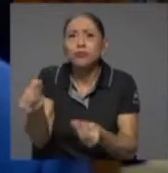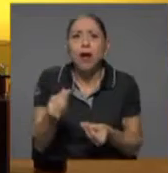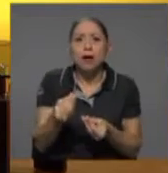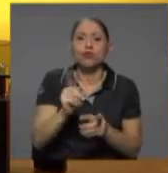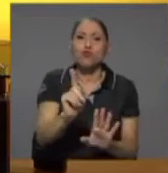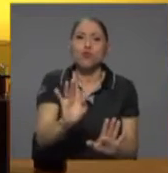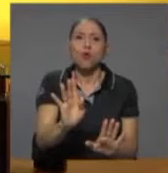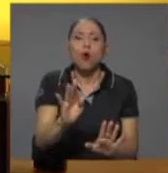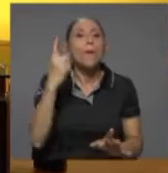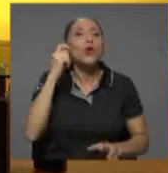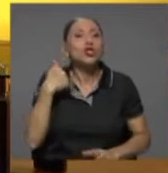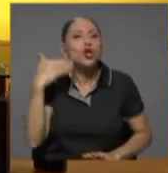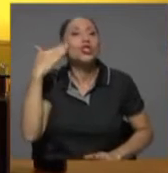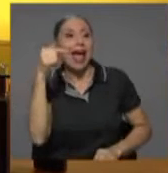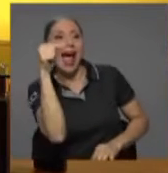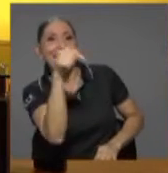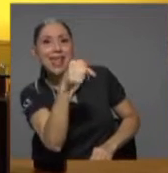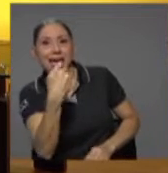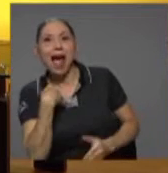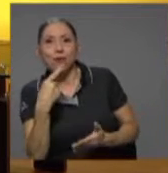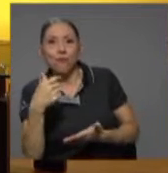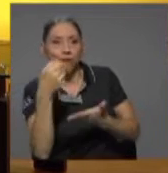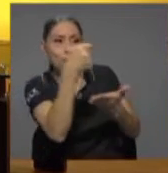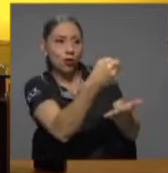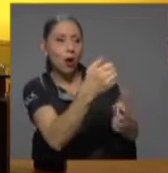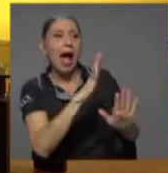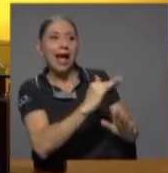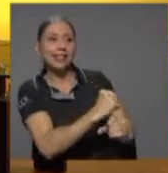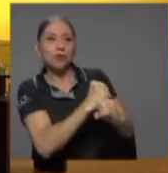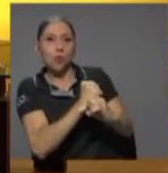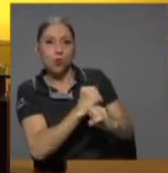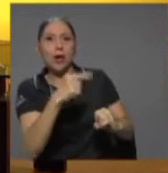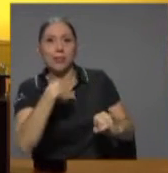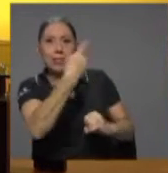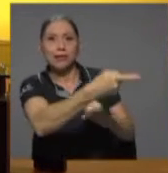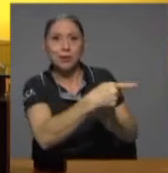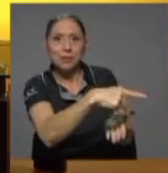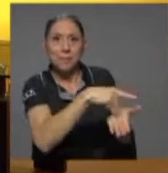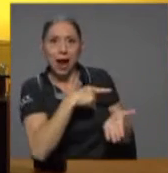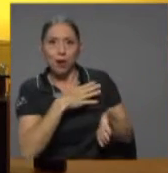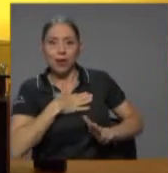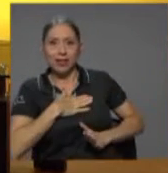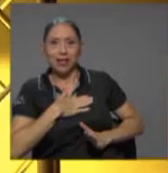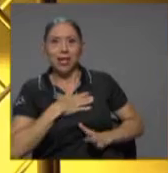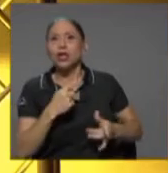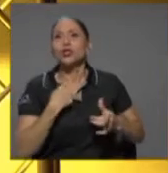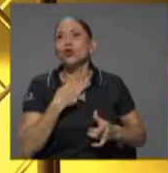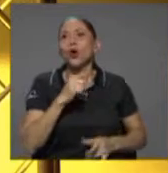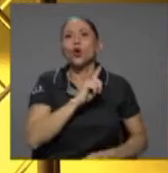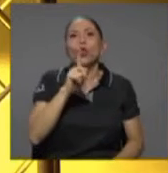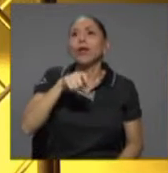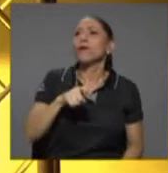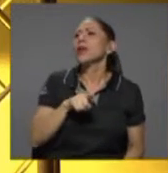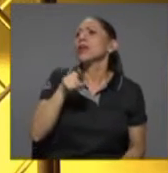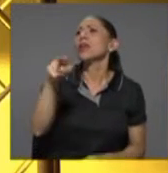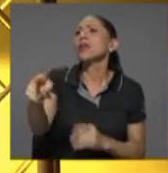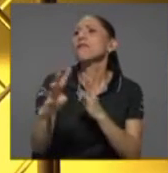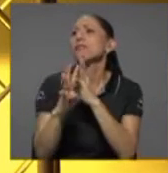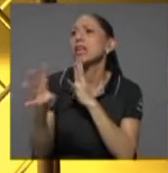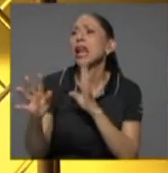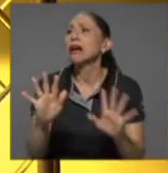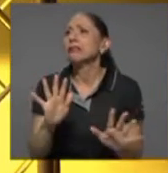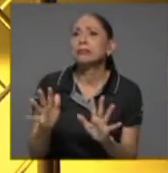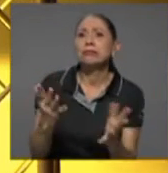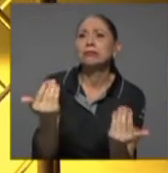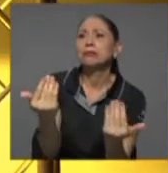que en última instancia hay un fondo ahí que me va a garantizar el pago de mis depósitos. Entonces, ya yo no tengo que irme a acodear haciendo fila en un banco para recrear